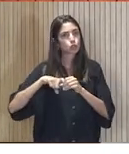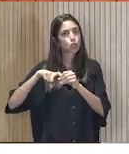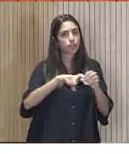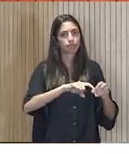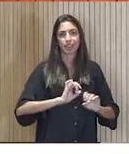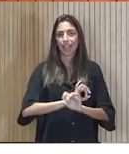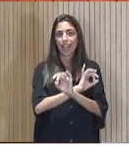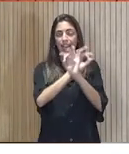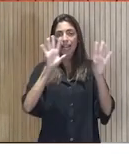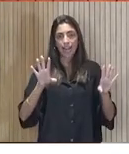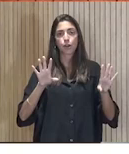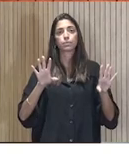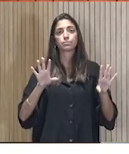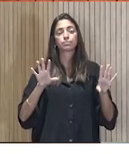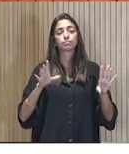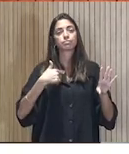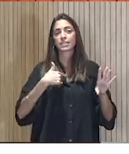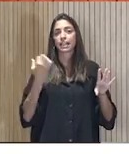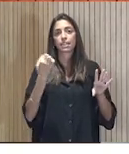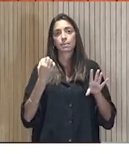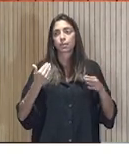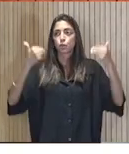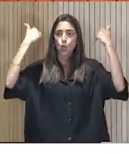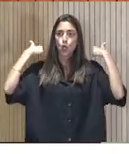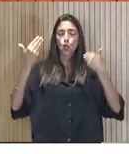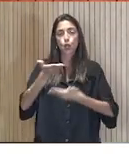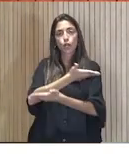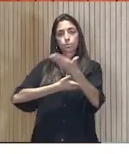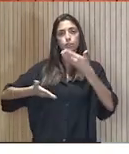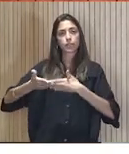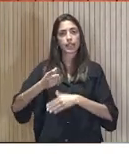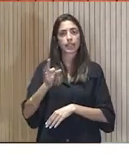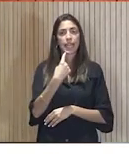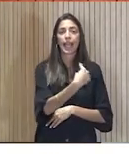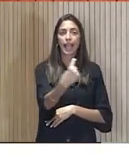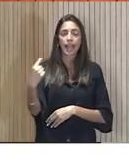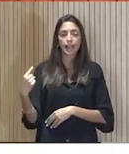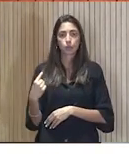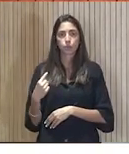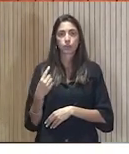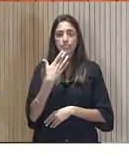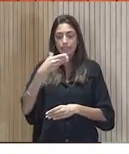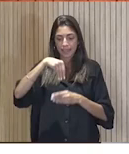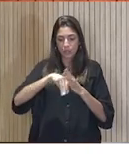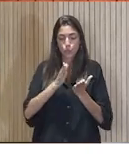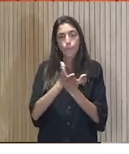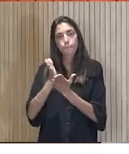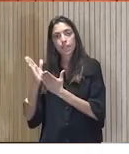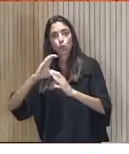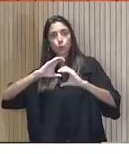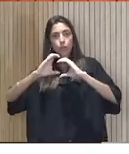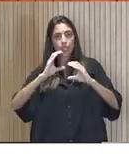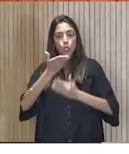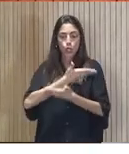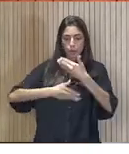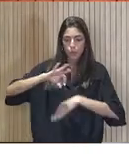clarísimo que existe una corresponsabilidad de todos y cada uno de nosotros. De quien está en un medio de comunicación y puede colaborar en ello, quien